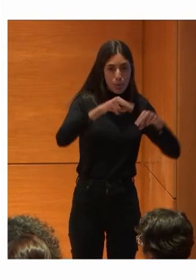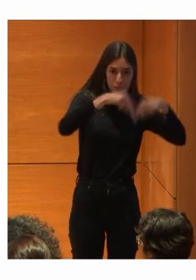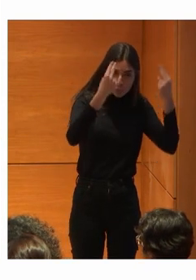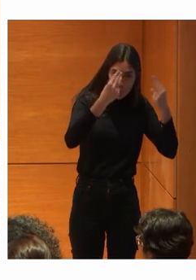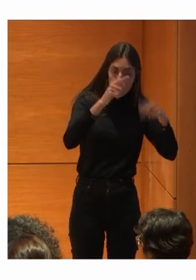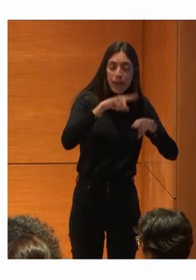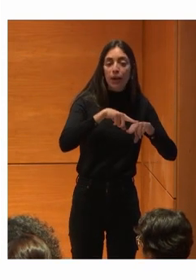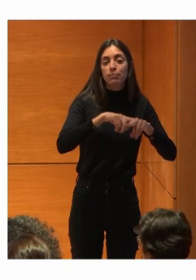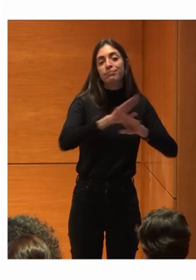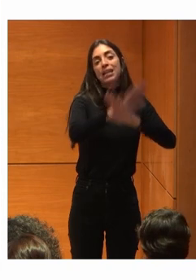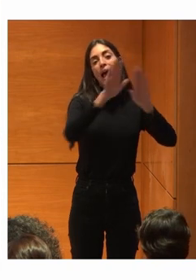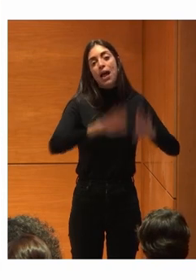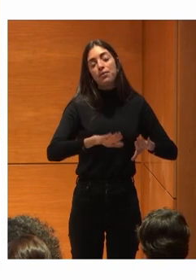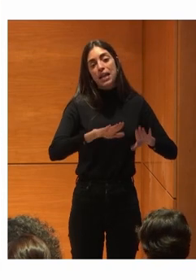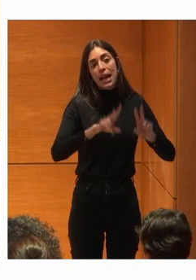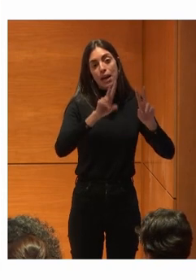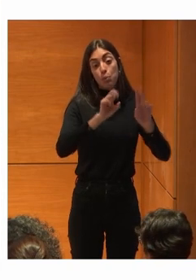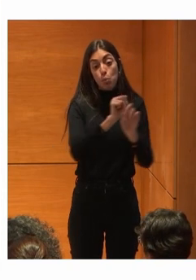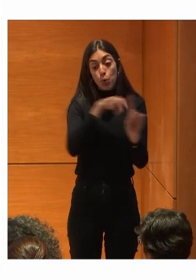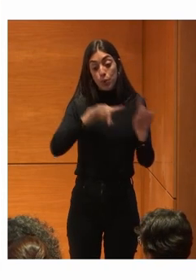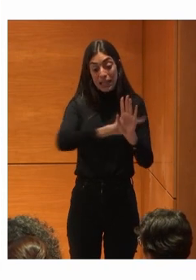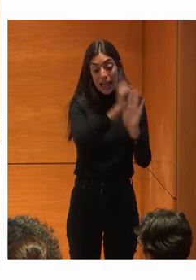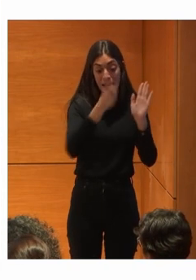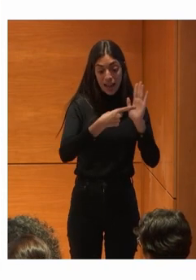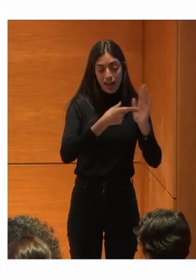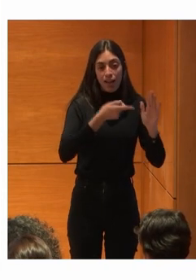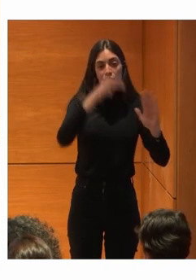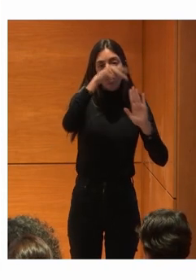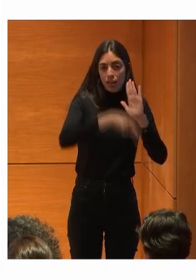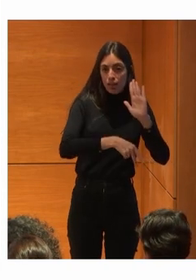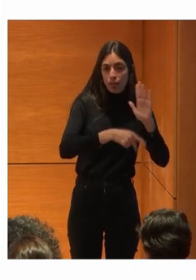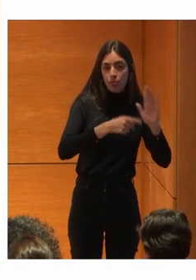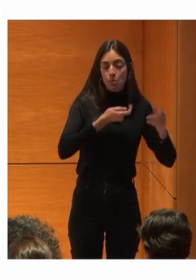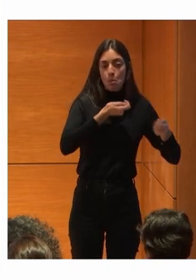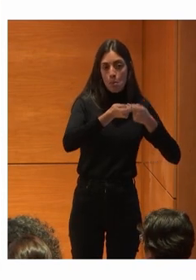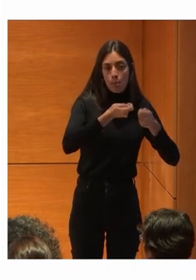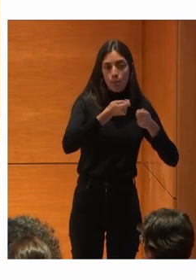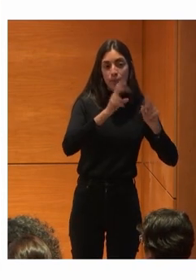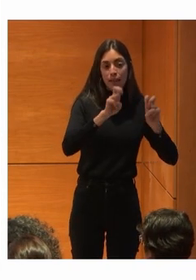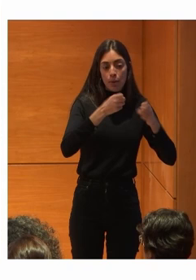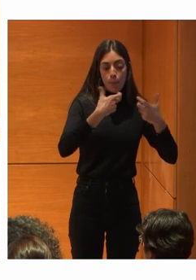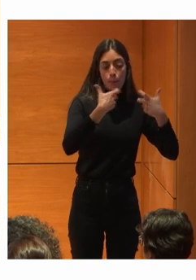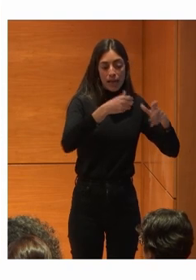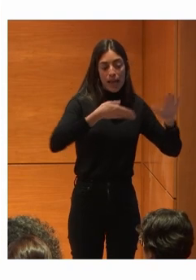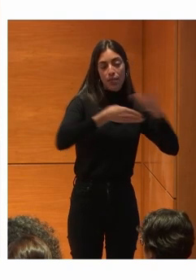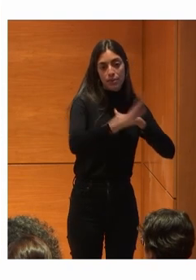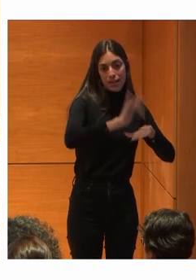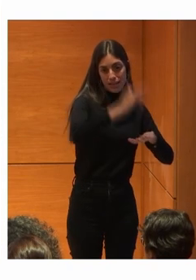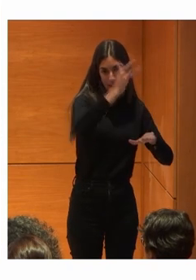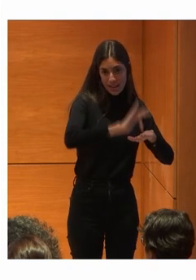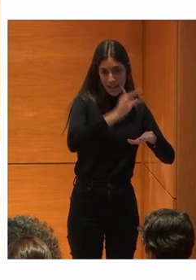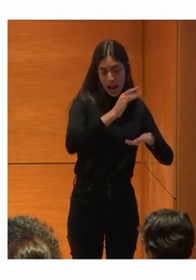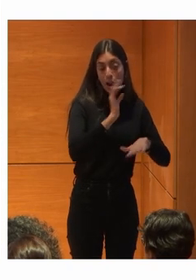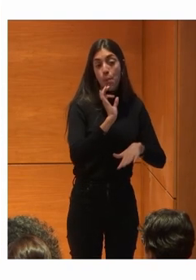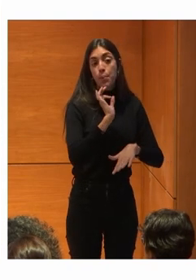Que al final Sí que Legislativamente Está muy regulada Con la parte De accesibilidad Digital Es verdad Que nosotros